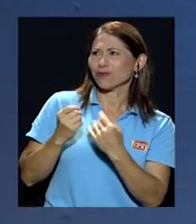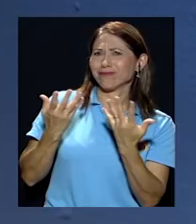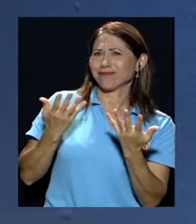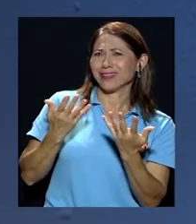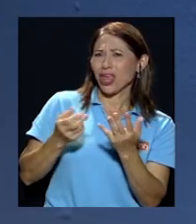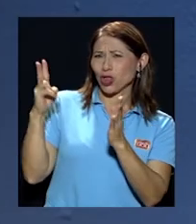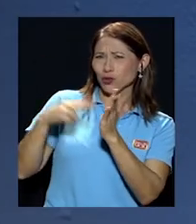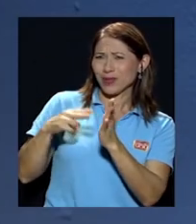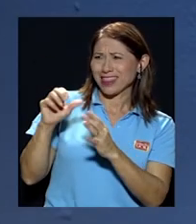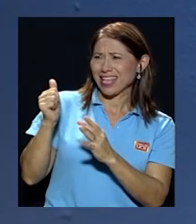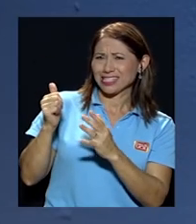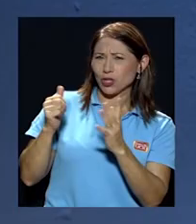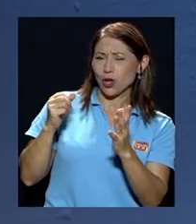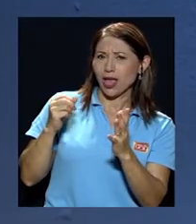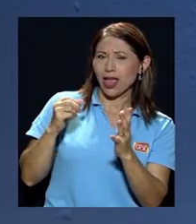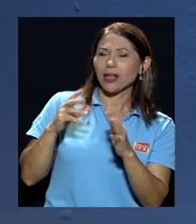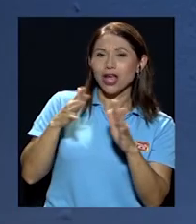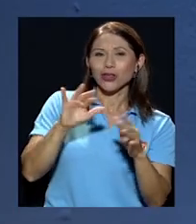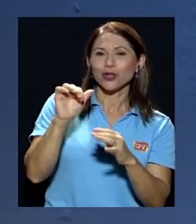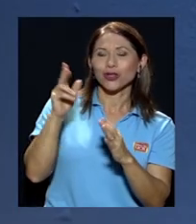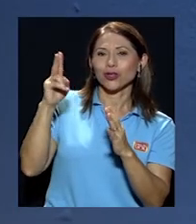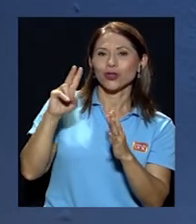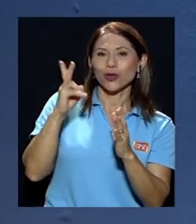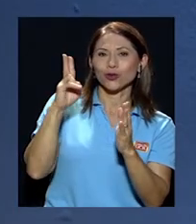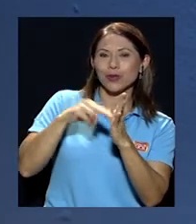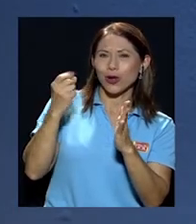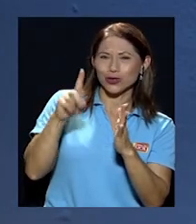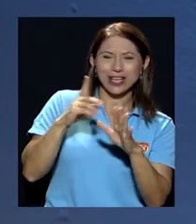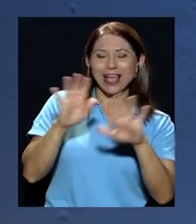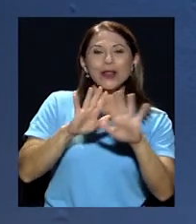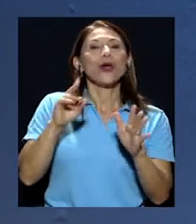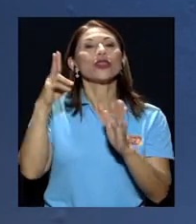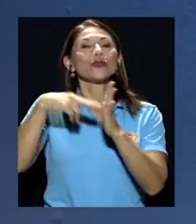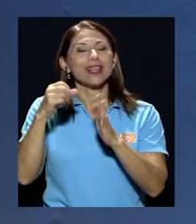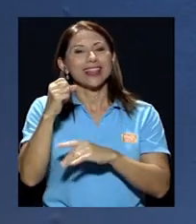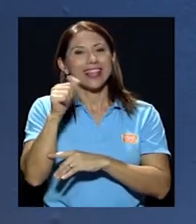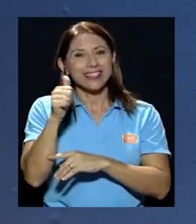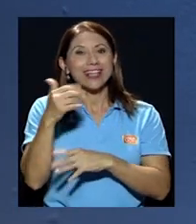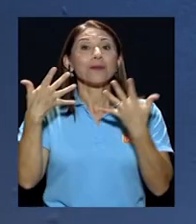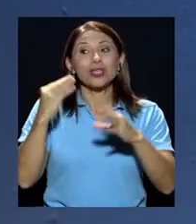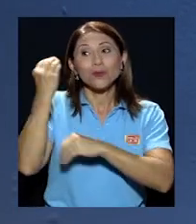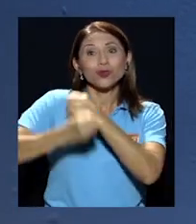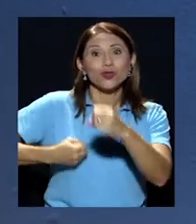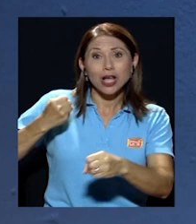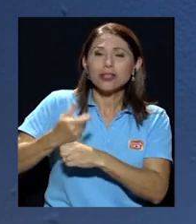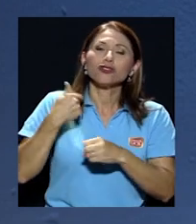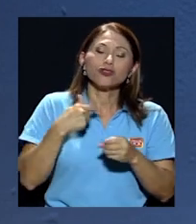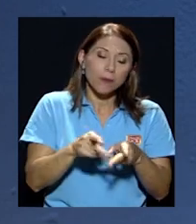2010. 2010, perdón. Acumulando, ya tengo muchísimos años y este libro tengo que terminar algún día.